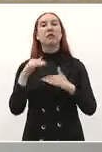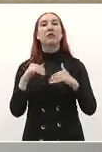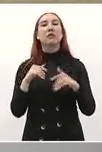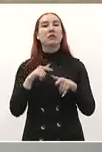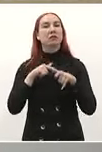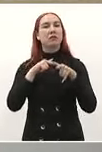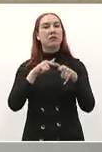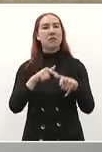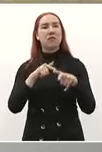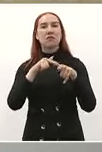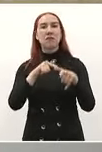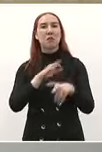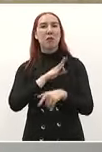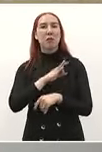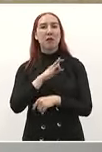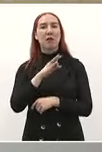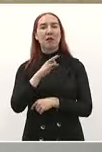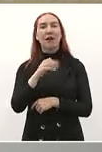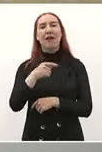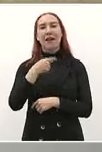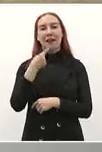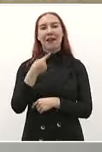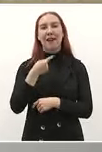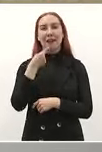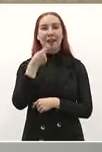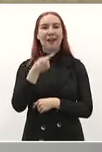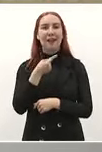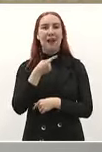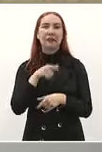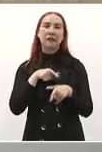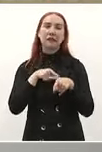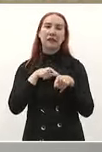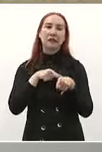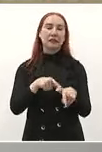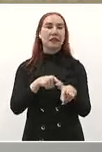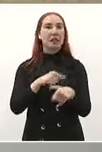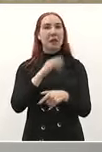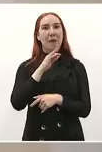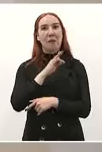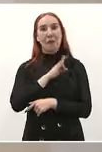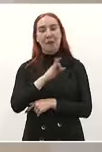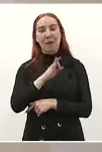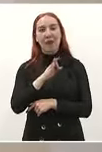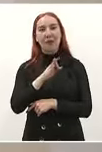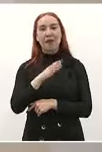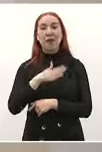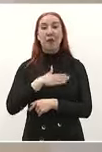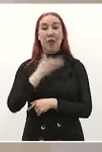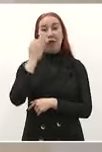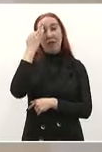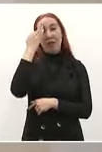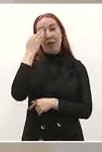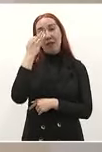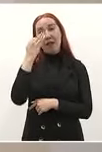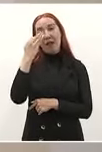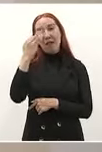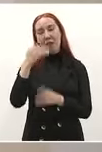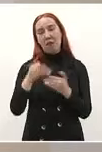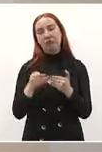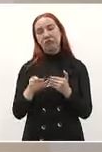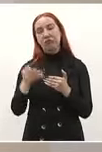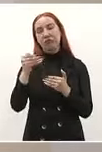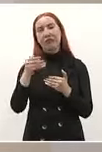hablando más pero ya es bastante yo me llevo mucho tiempo porque no hablo de corrido nada más decirles